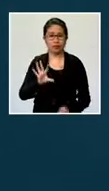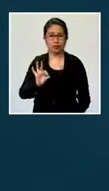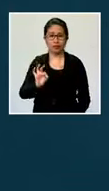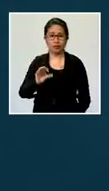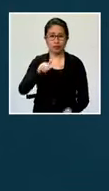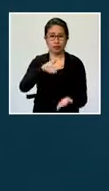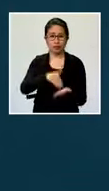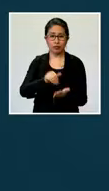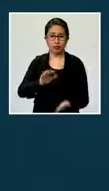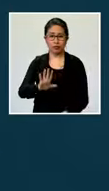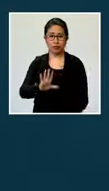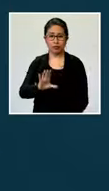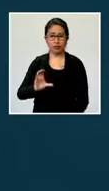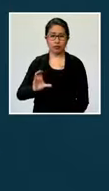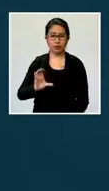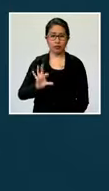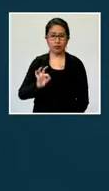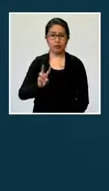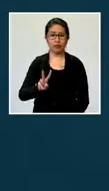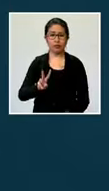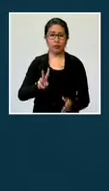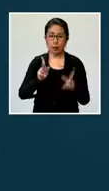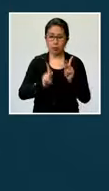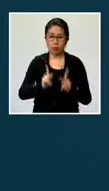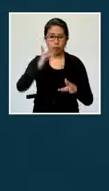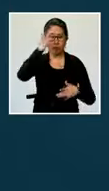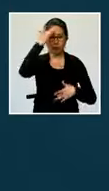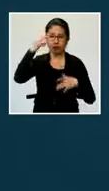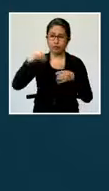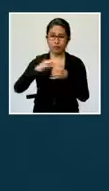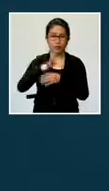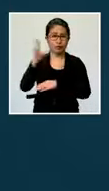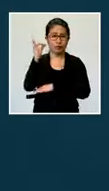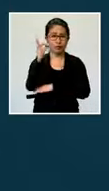.592 personas contagiadas en todo Bolivia.